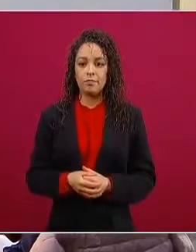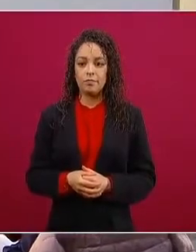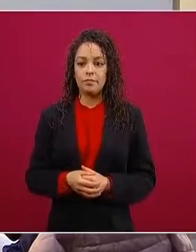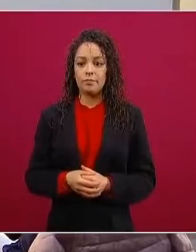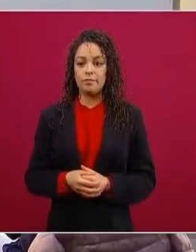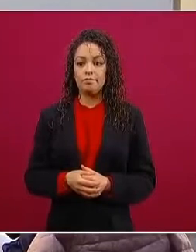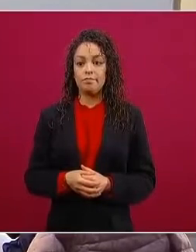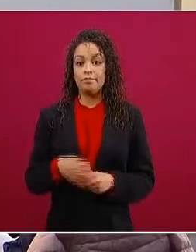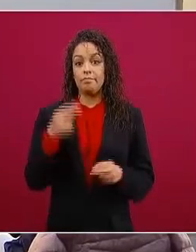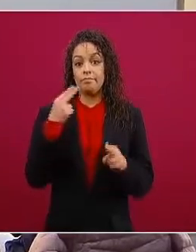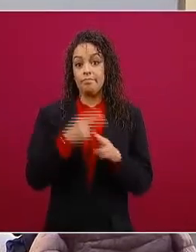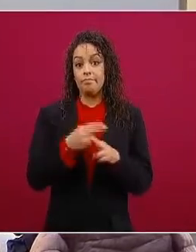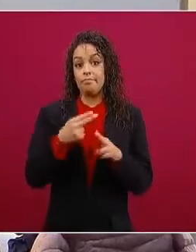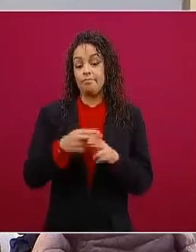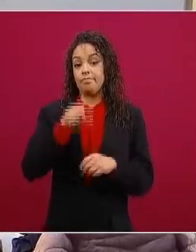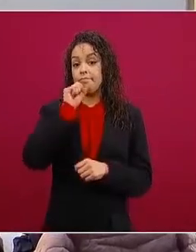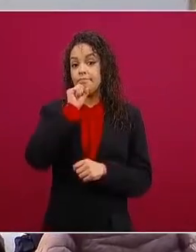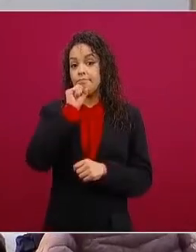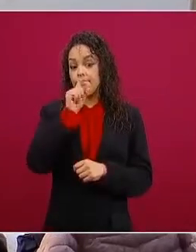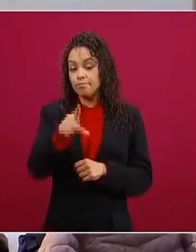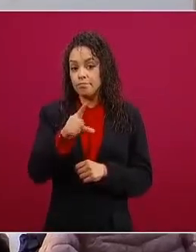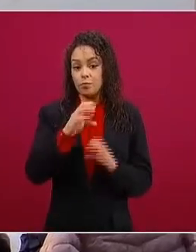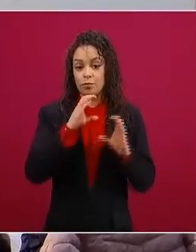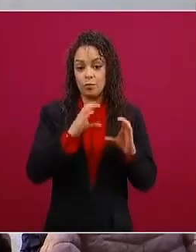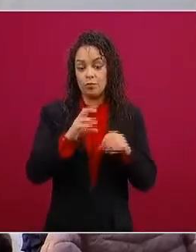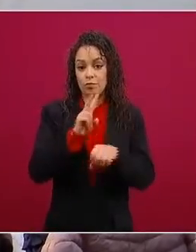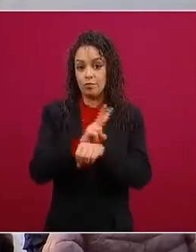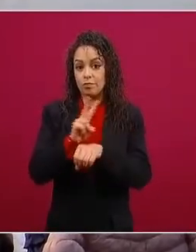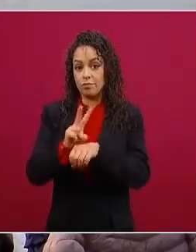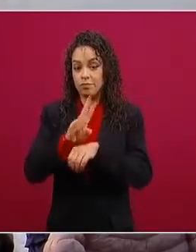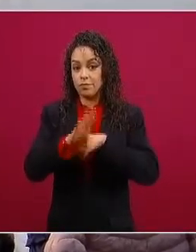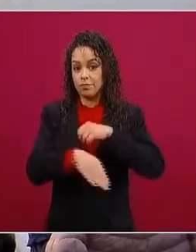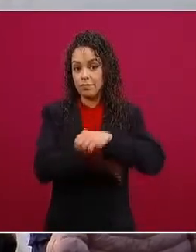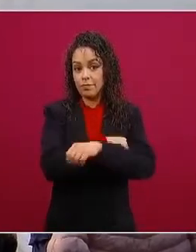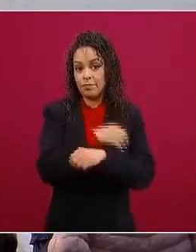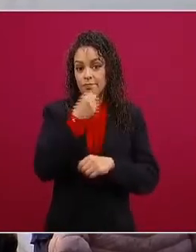guarderías que subrogaban